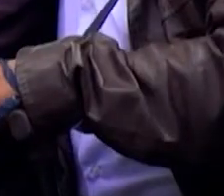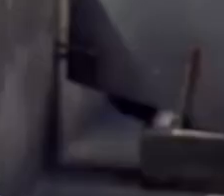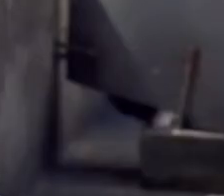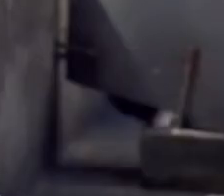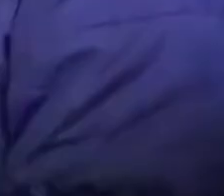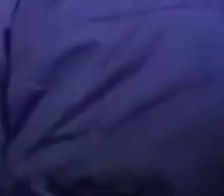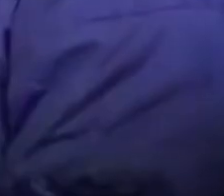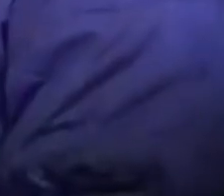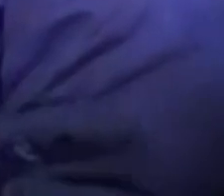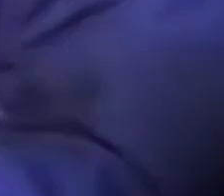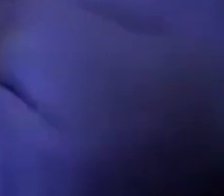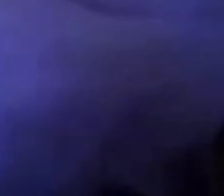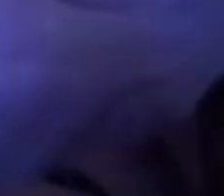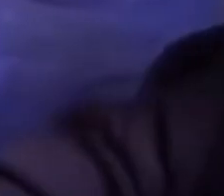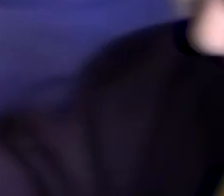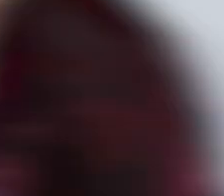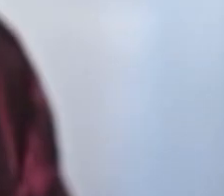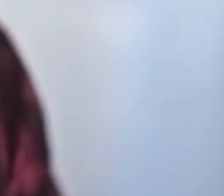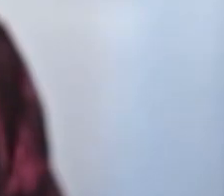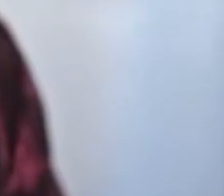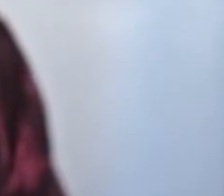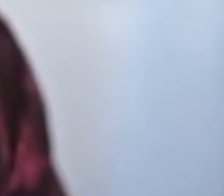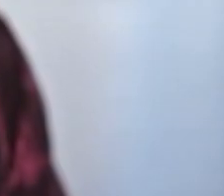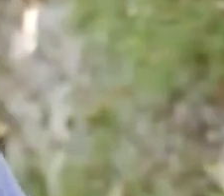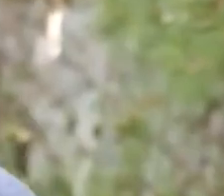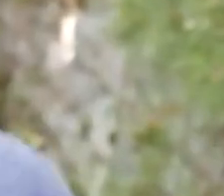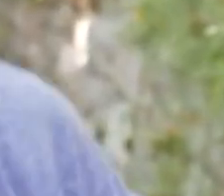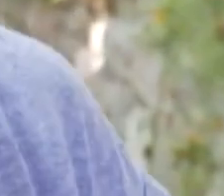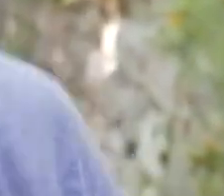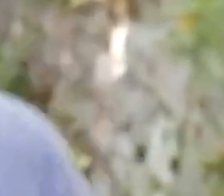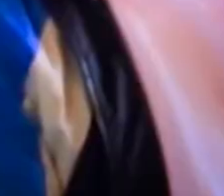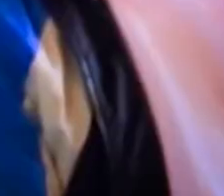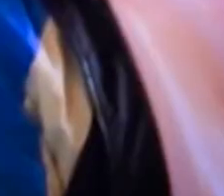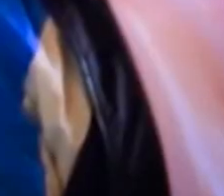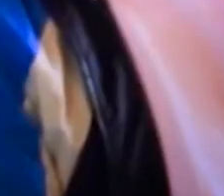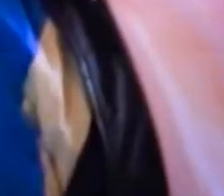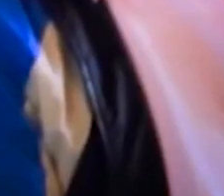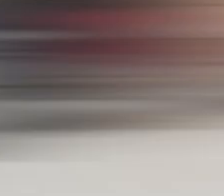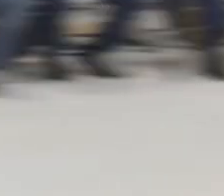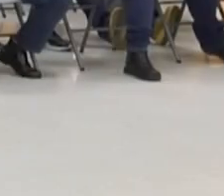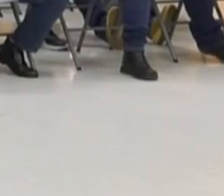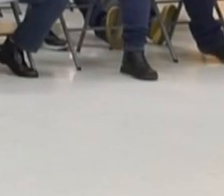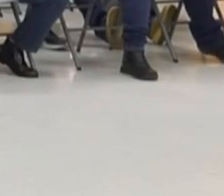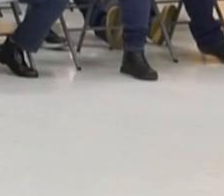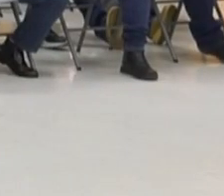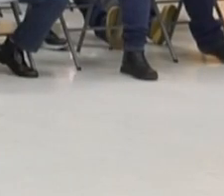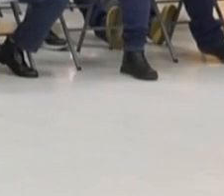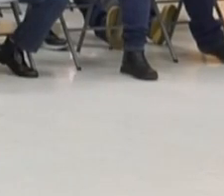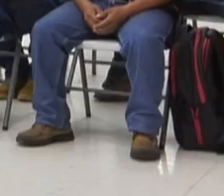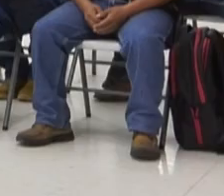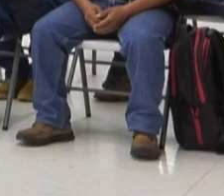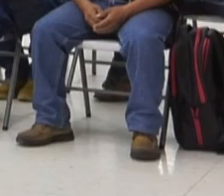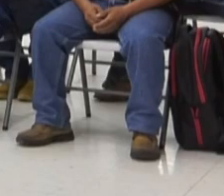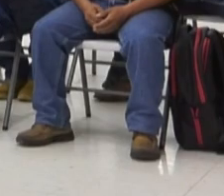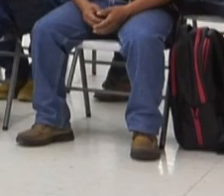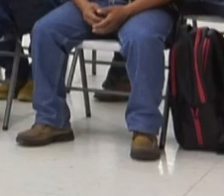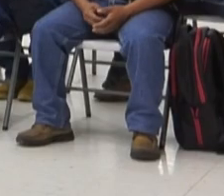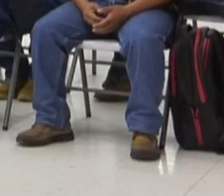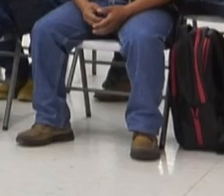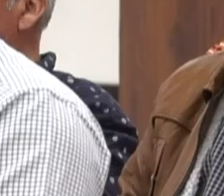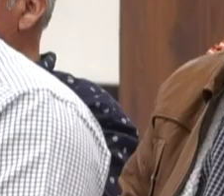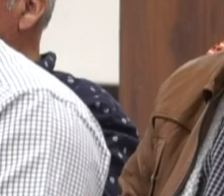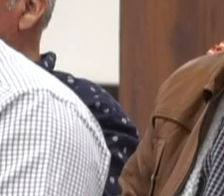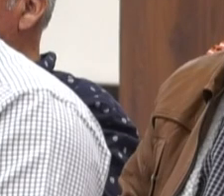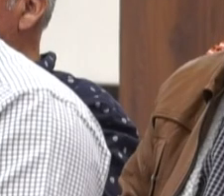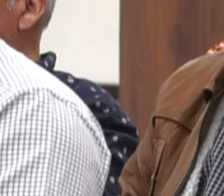incremento de pensiones a los jubilados del estado aumento a 4.000 beneficiarios del programa del adulto mayor y garantizar el pago a los veteranos militares